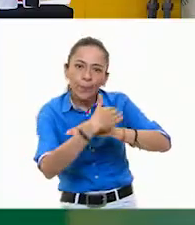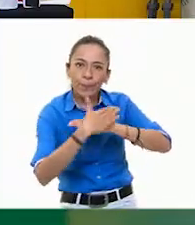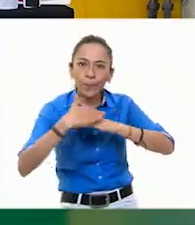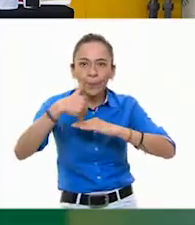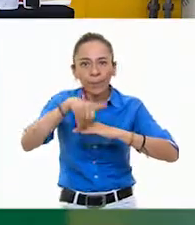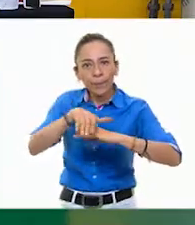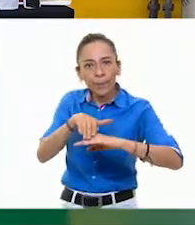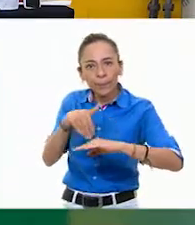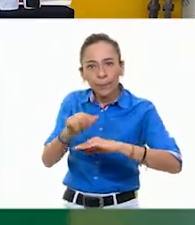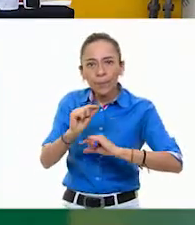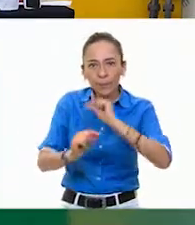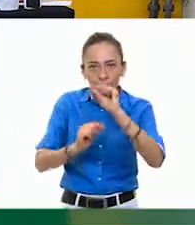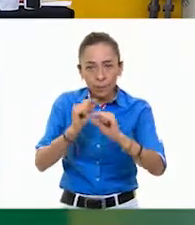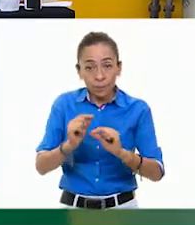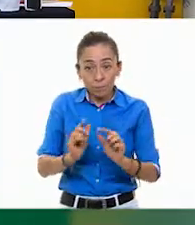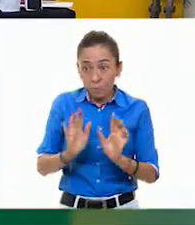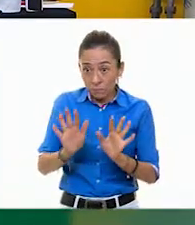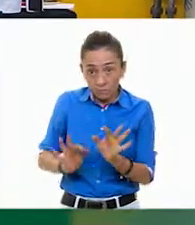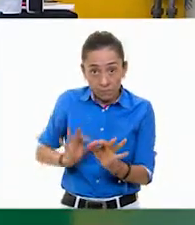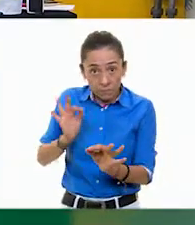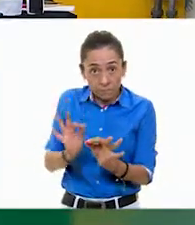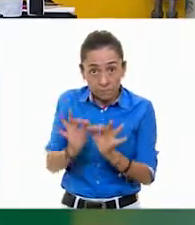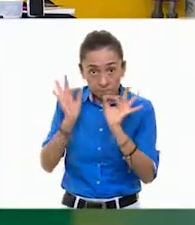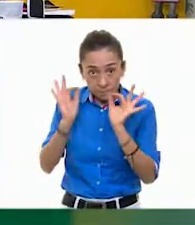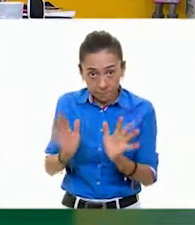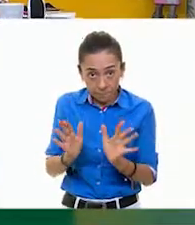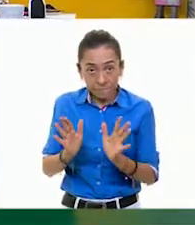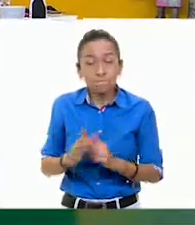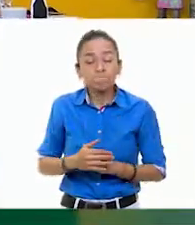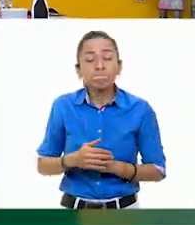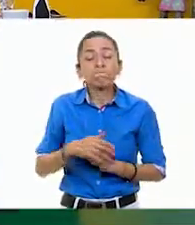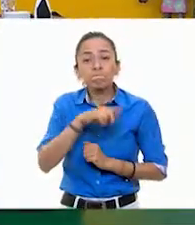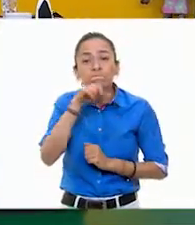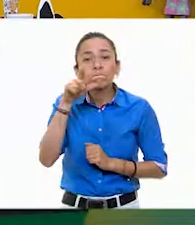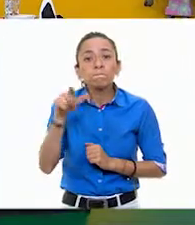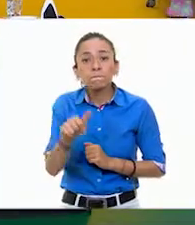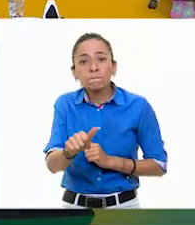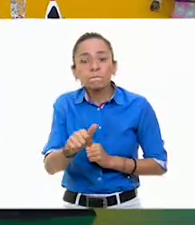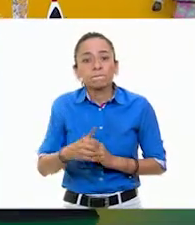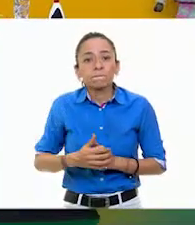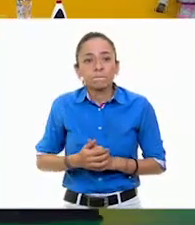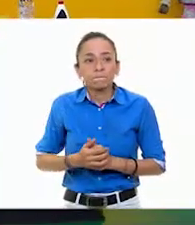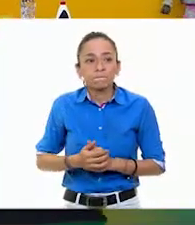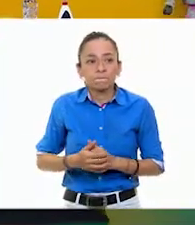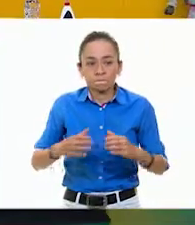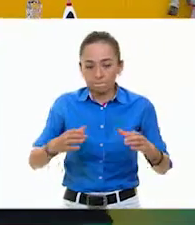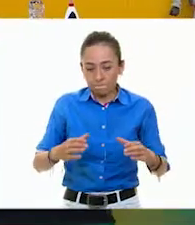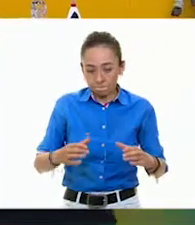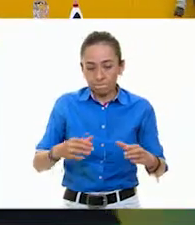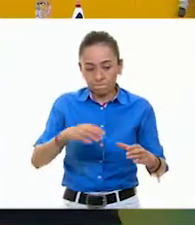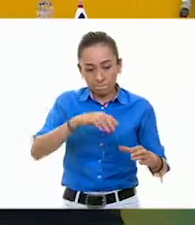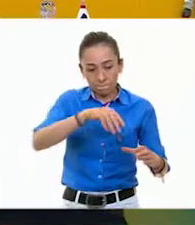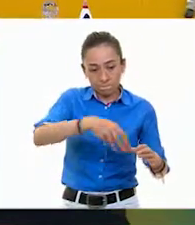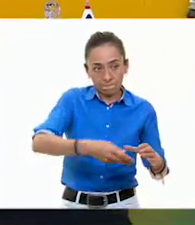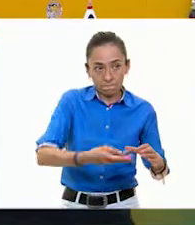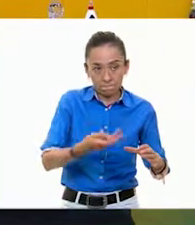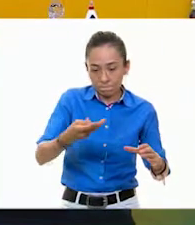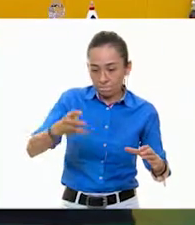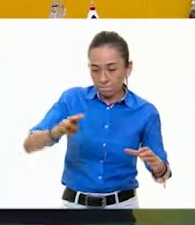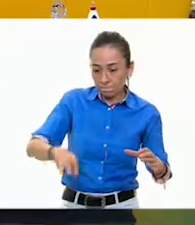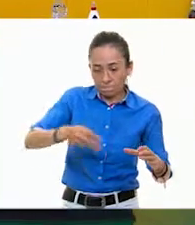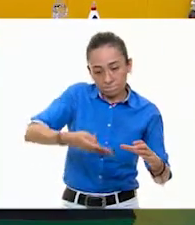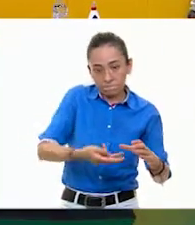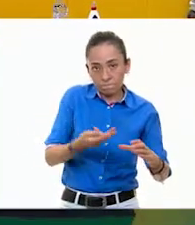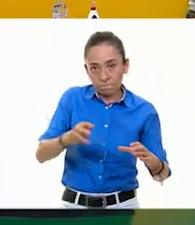las tenemos, vamos a dejar estas lentejas en un plástico